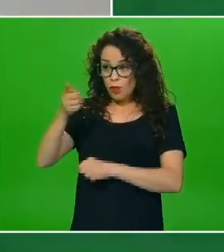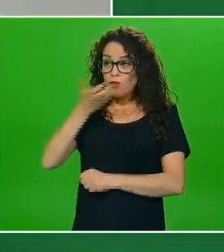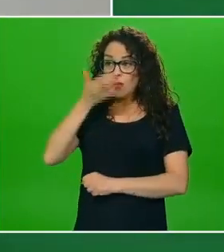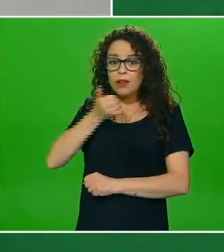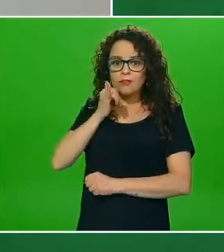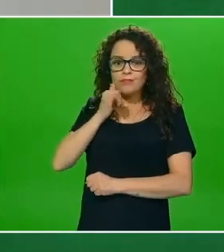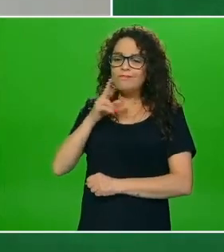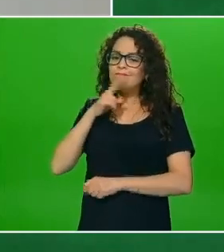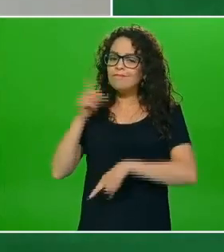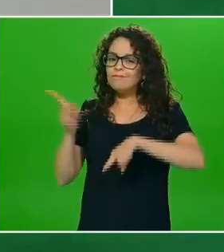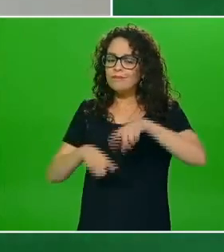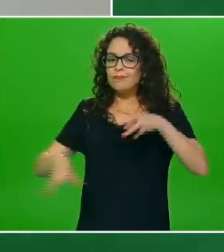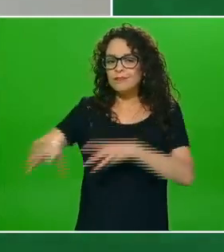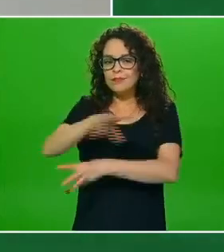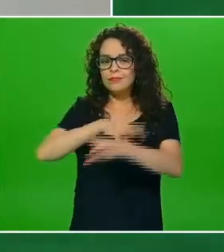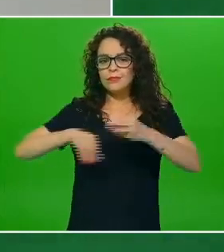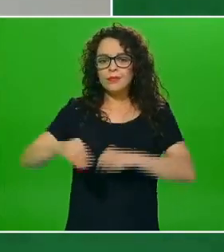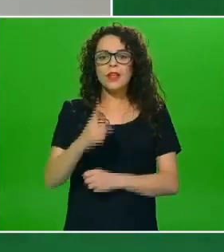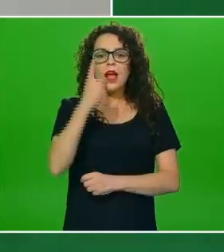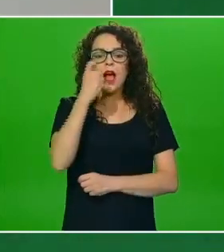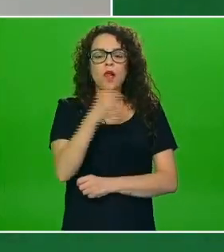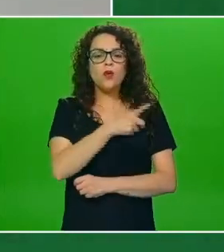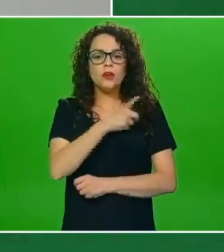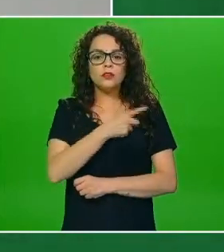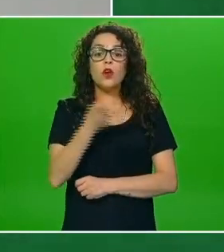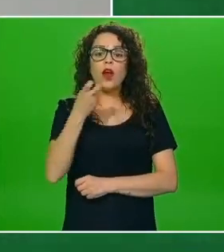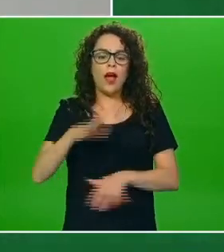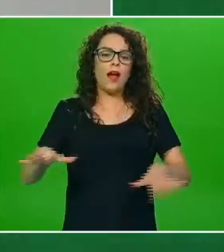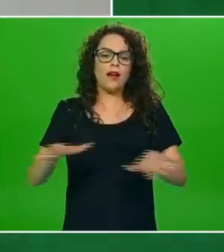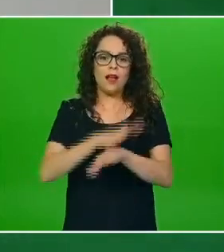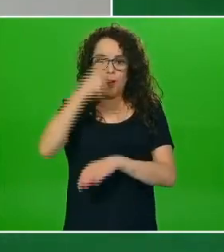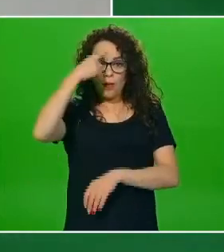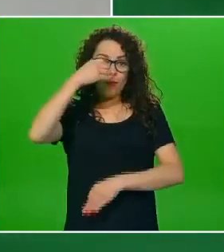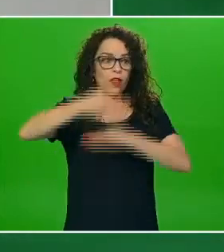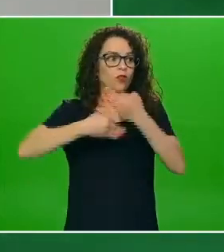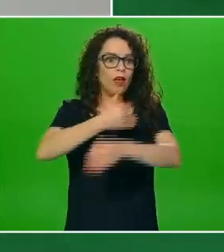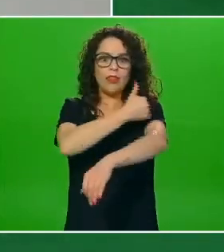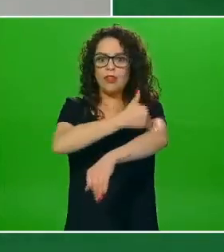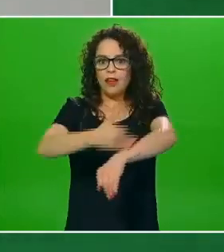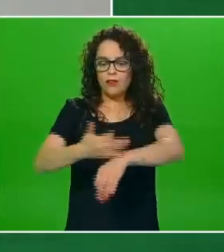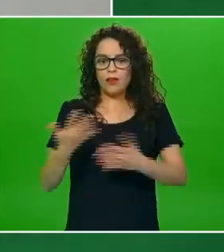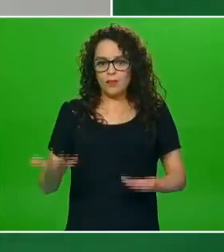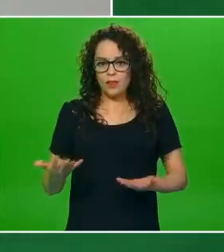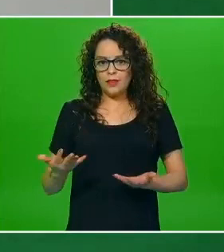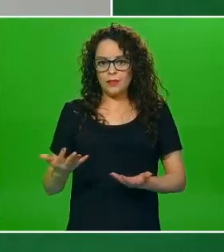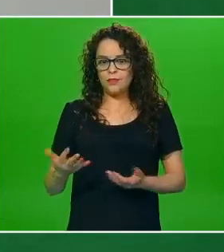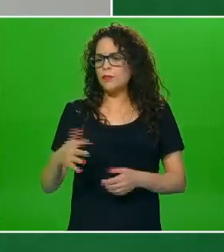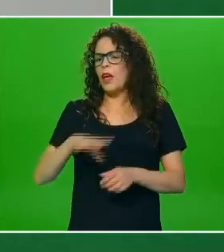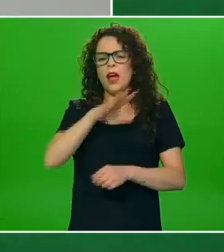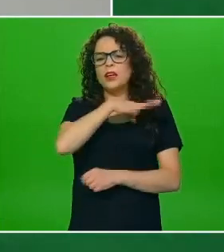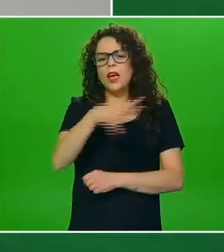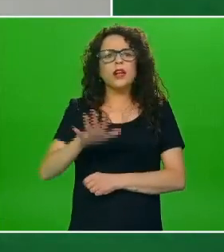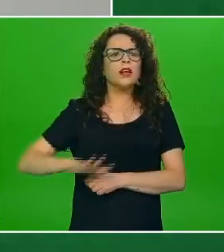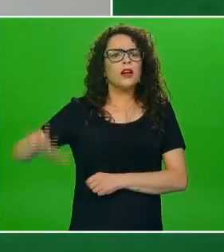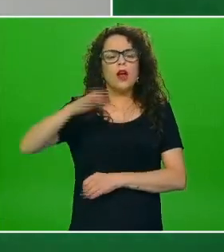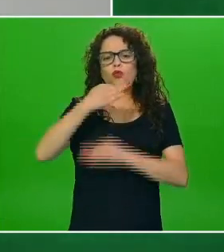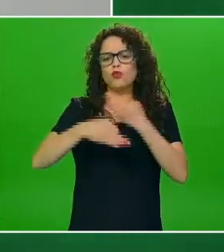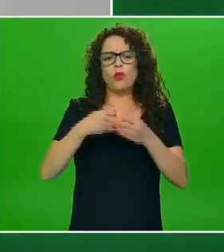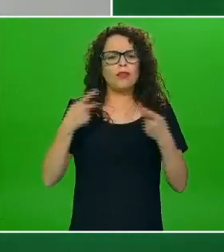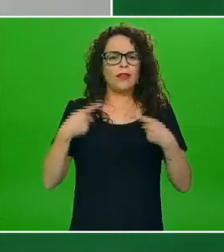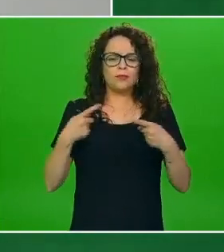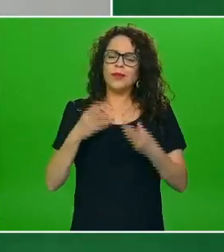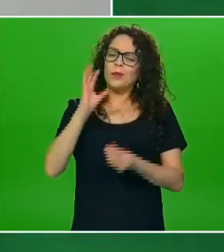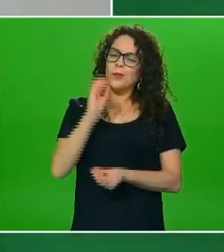significar un cambio sustancial para la familia pero incluso también para toda la sociedad en general les